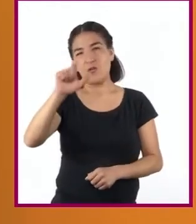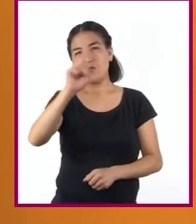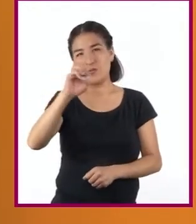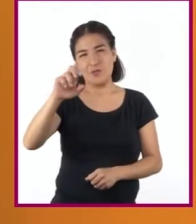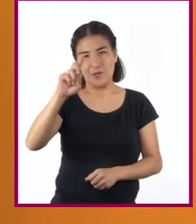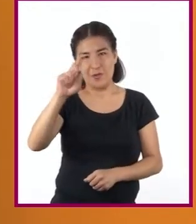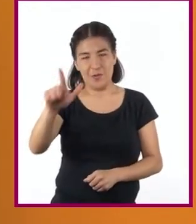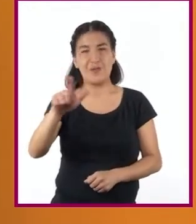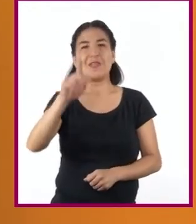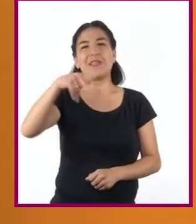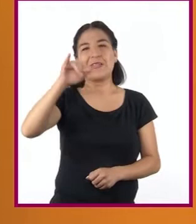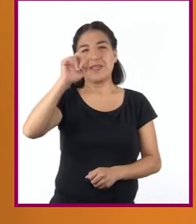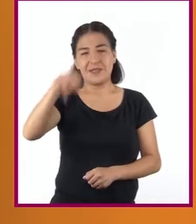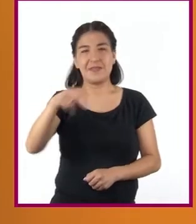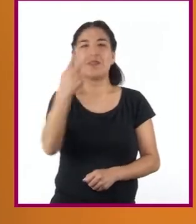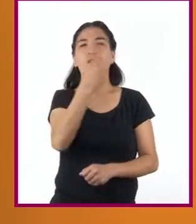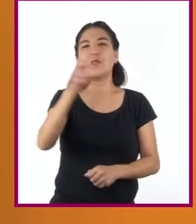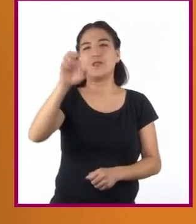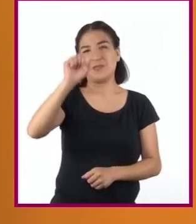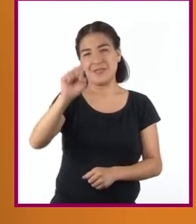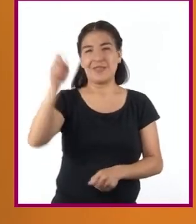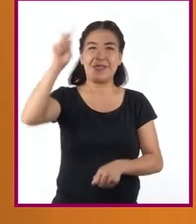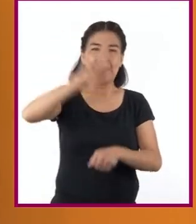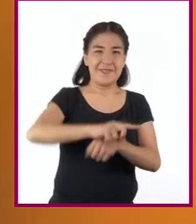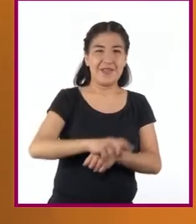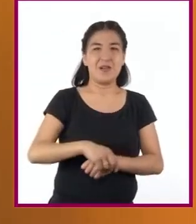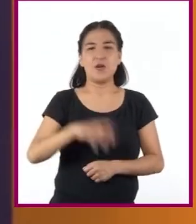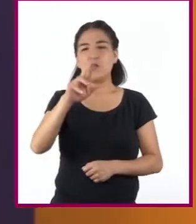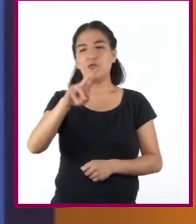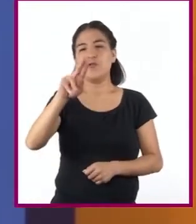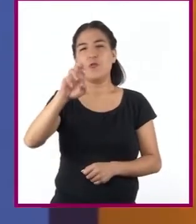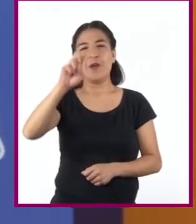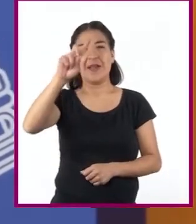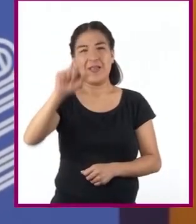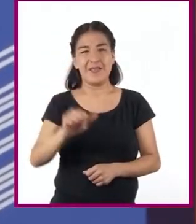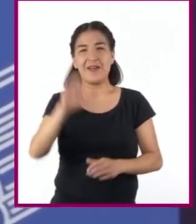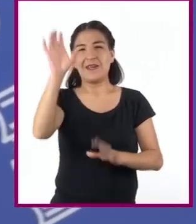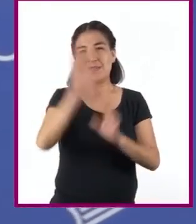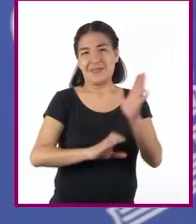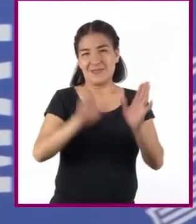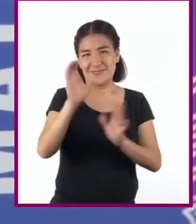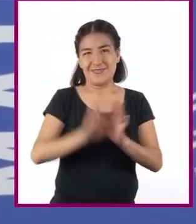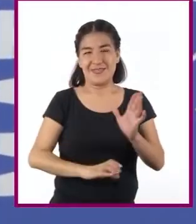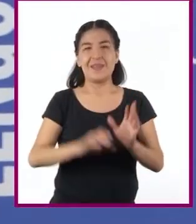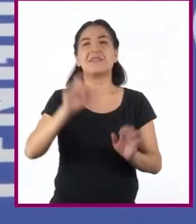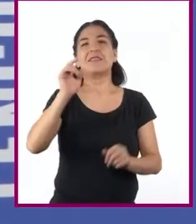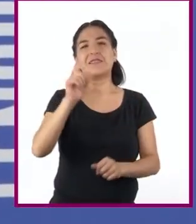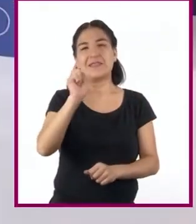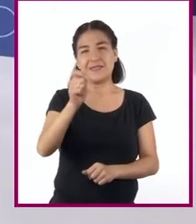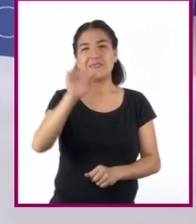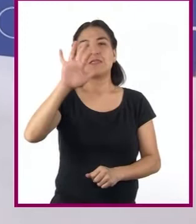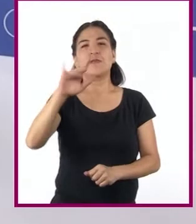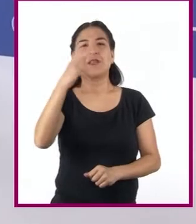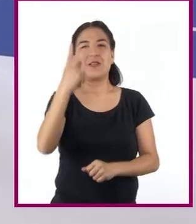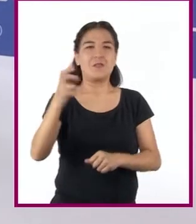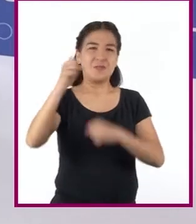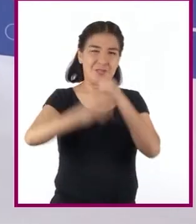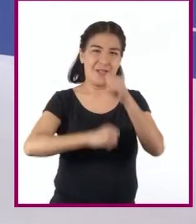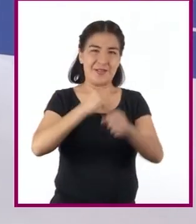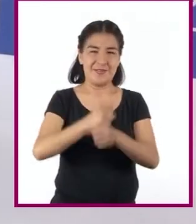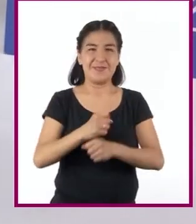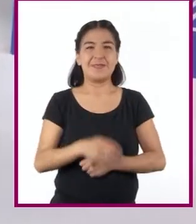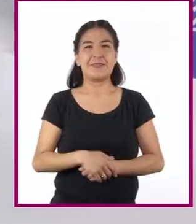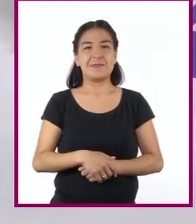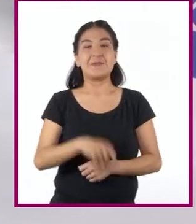calendario sagrado de 260 días, y la Rueda Calendárica de 52 años. Además,